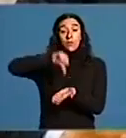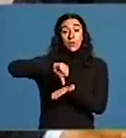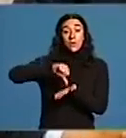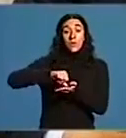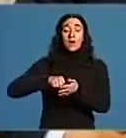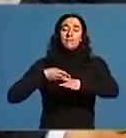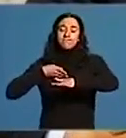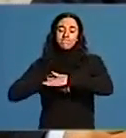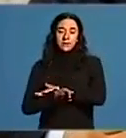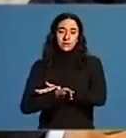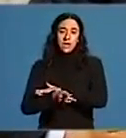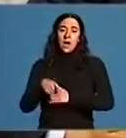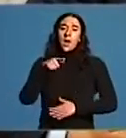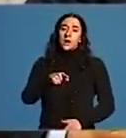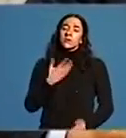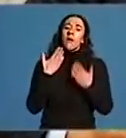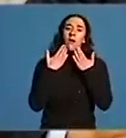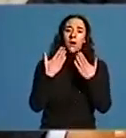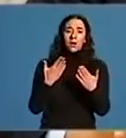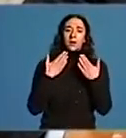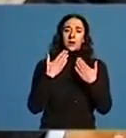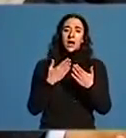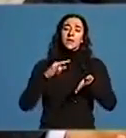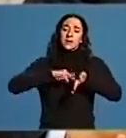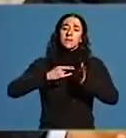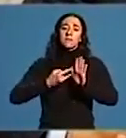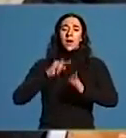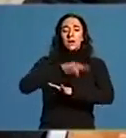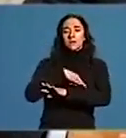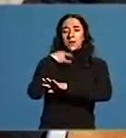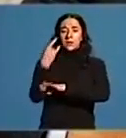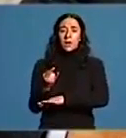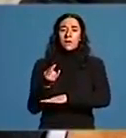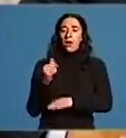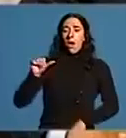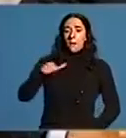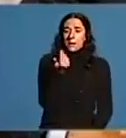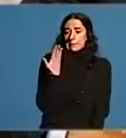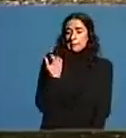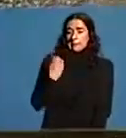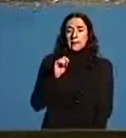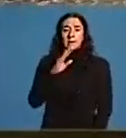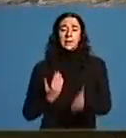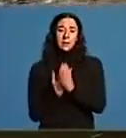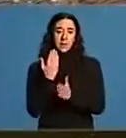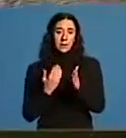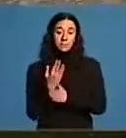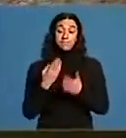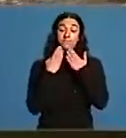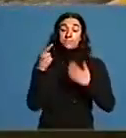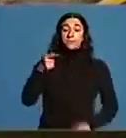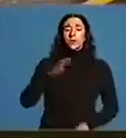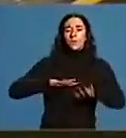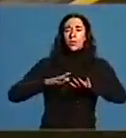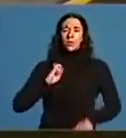vio a luz a través de ese plan extraordinario que aprobamos fai pouco menos de 15 días. Con todo, e sumado a